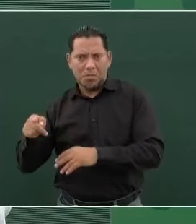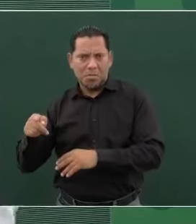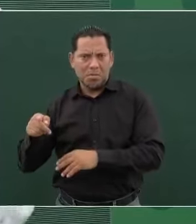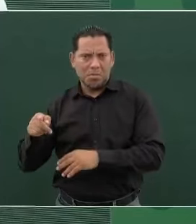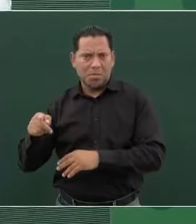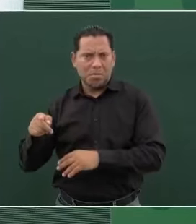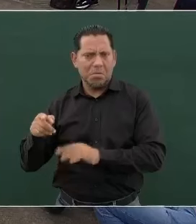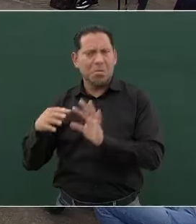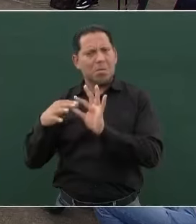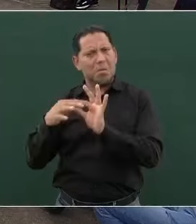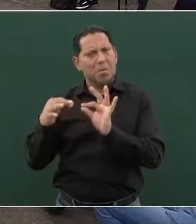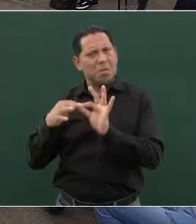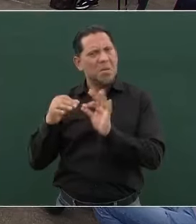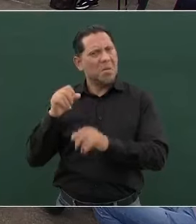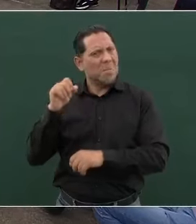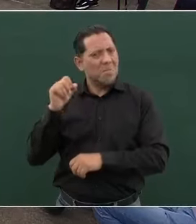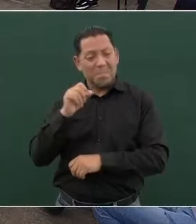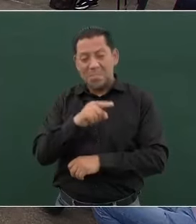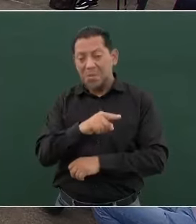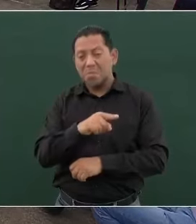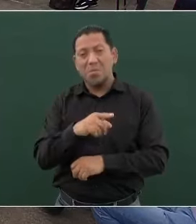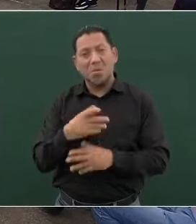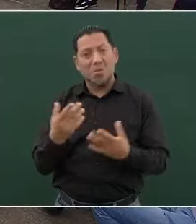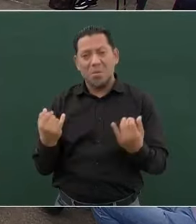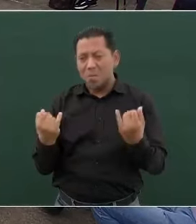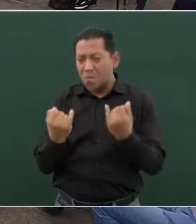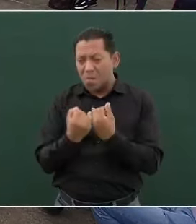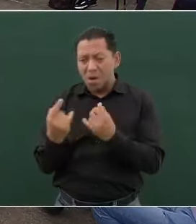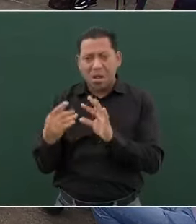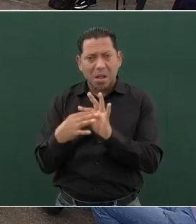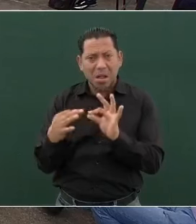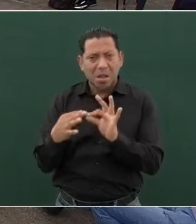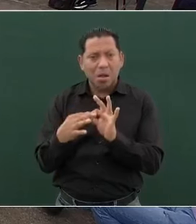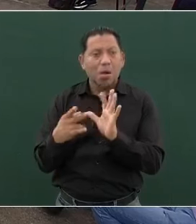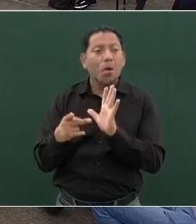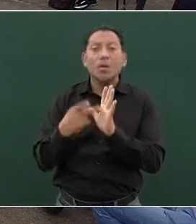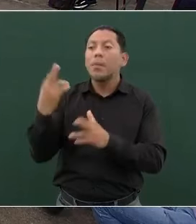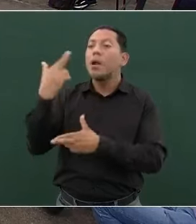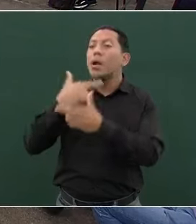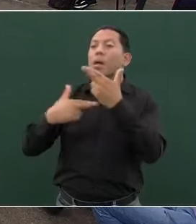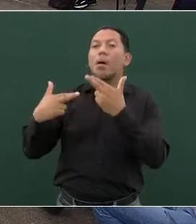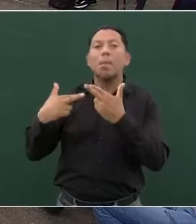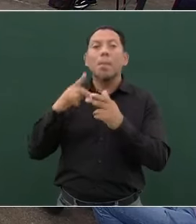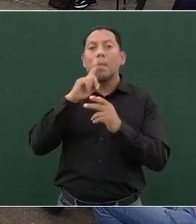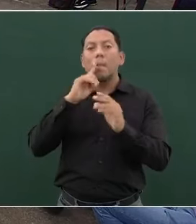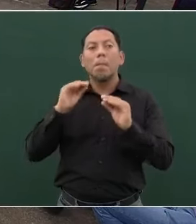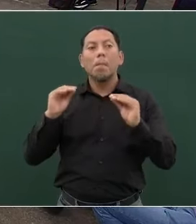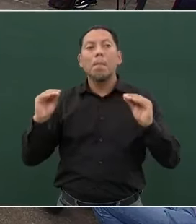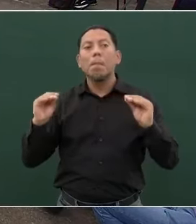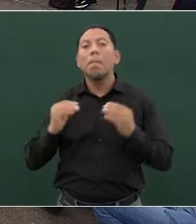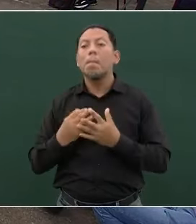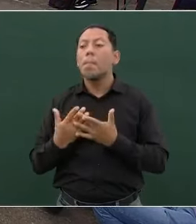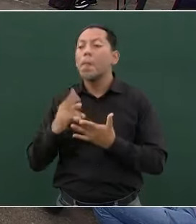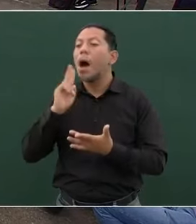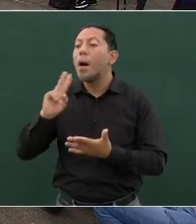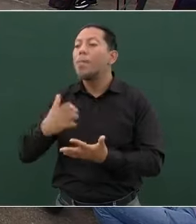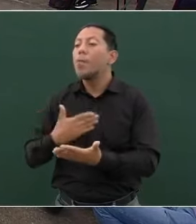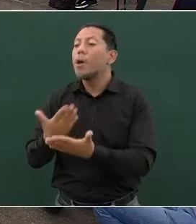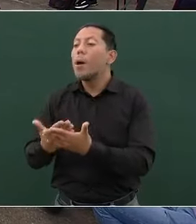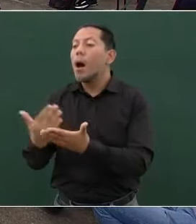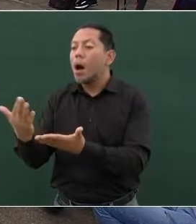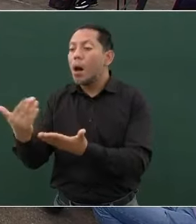a hablar de lo mismo y ya no regresó. Yo estoy esperando las pruebas